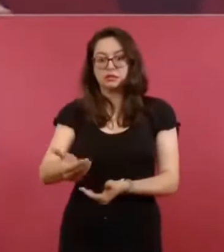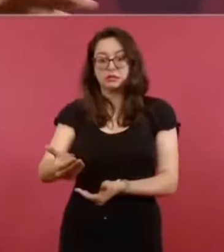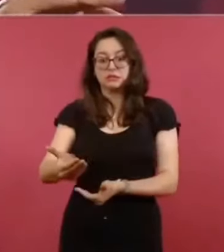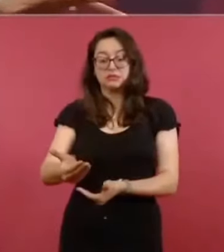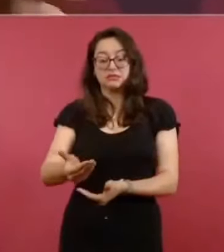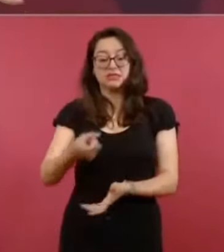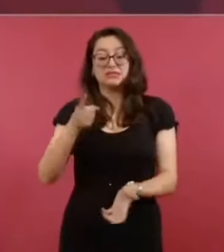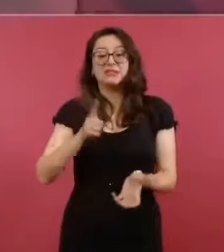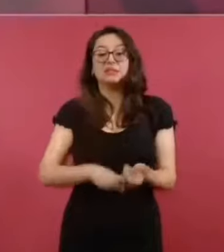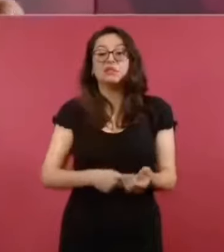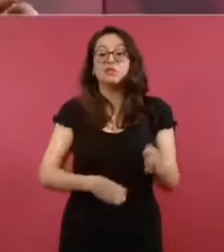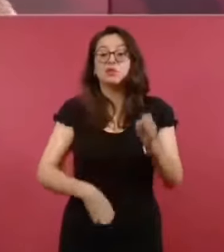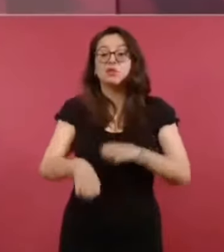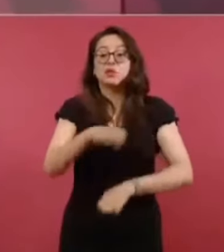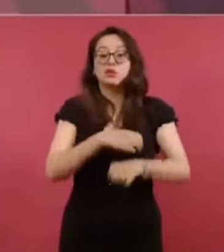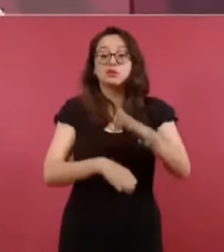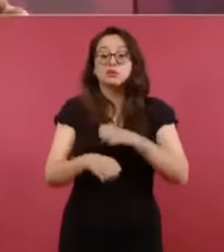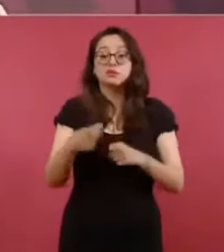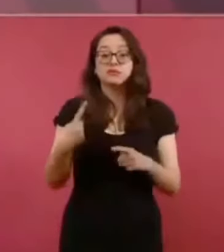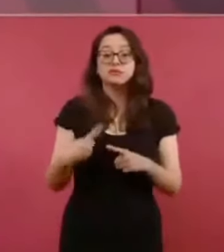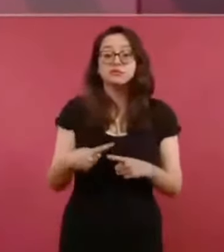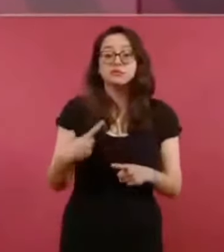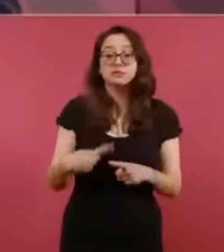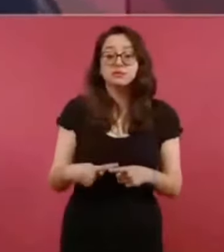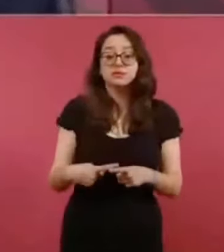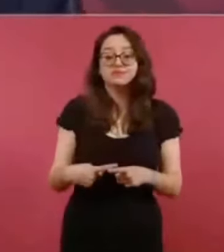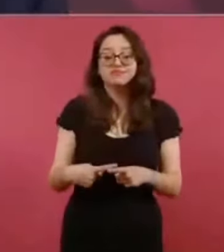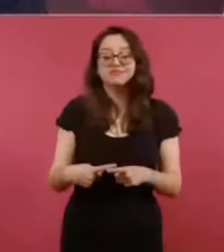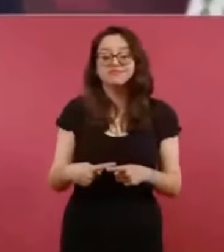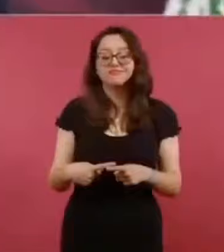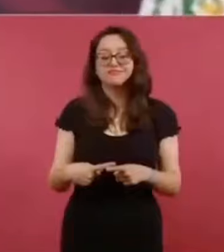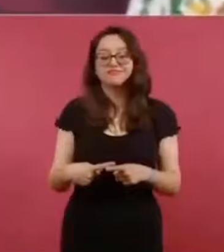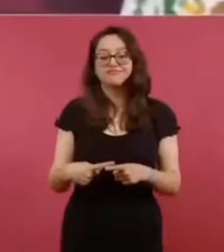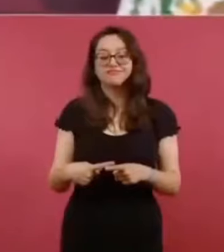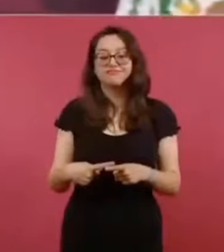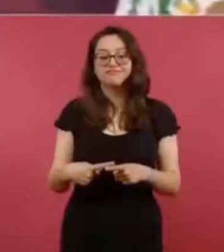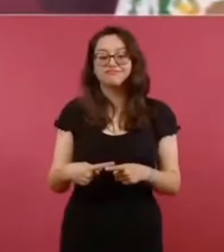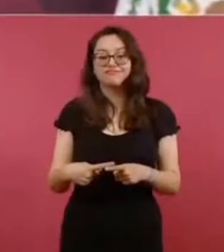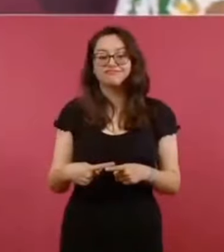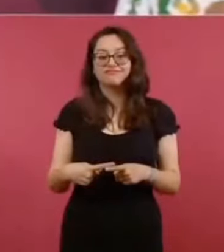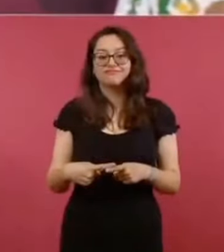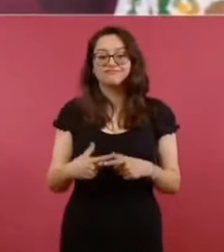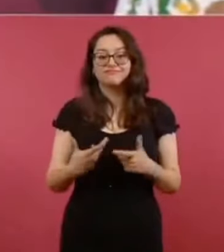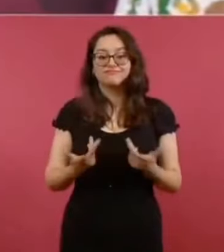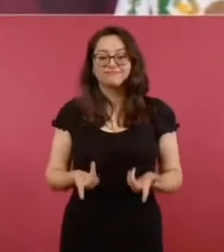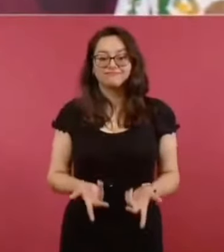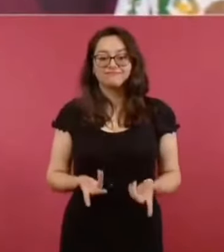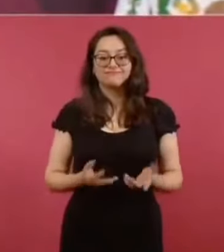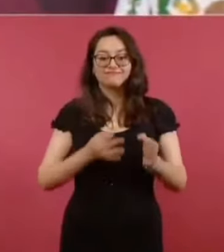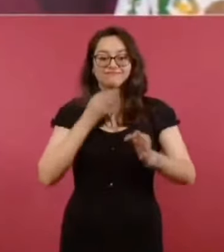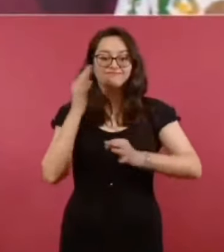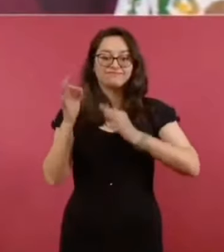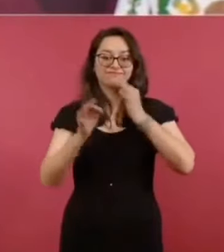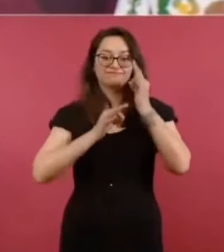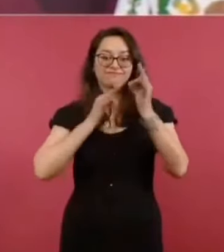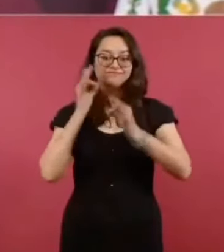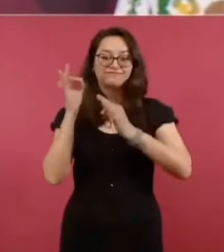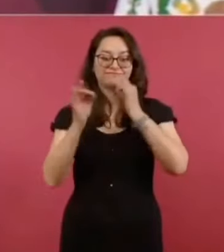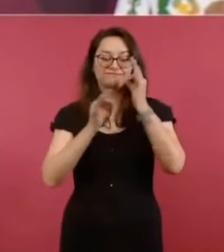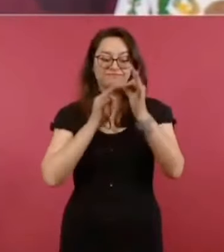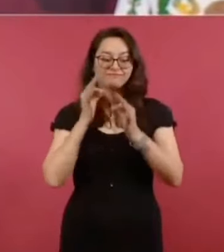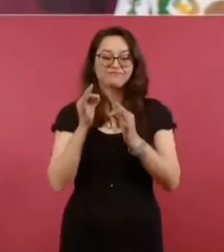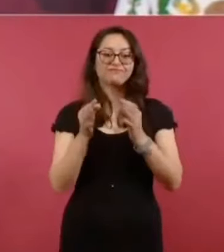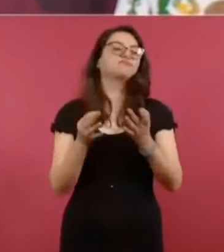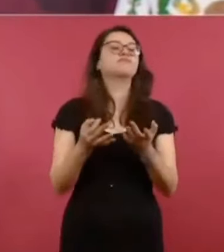metidas las empresas de comunicación o de información o de